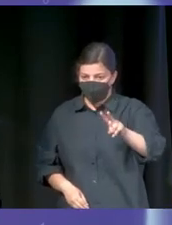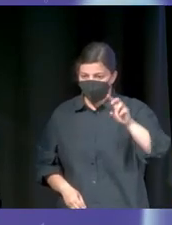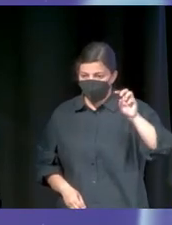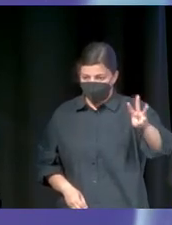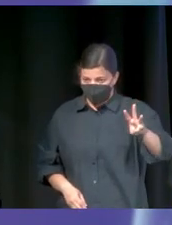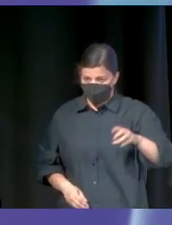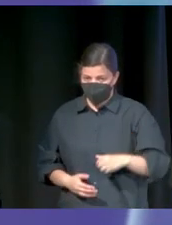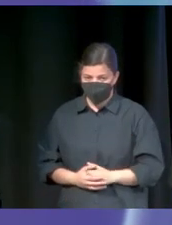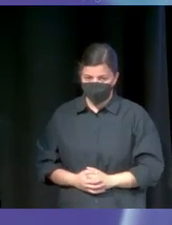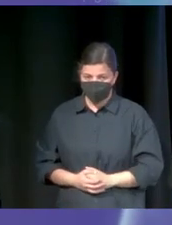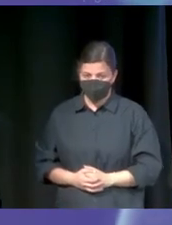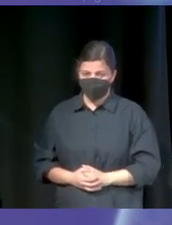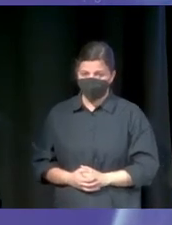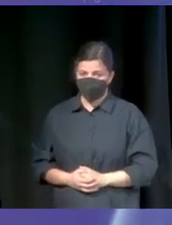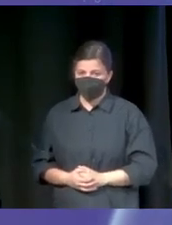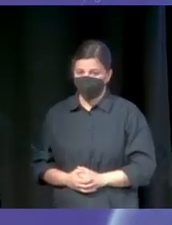dos y tres.